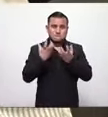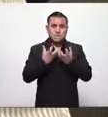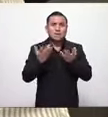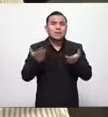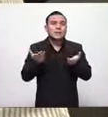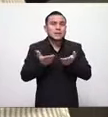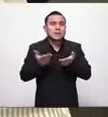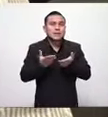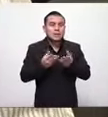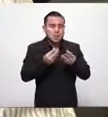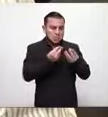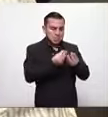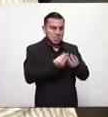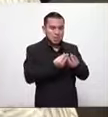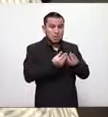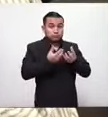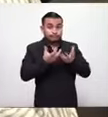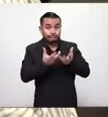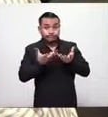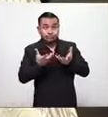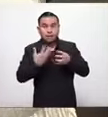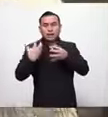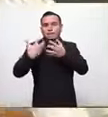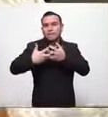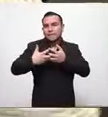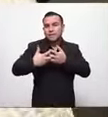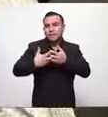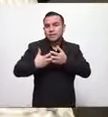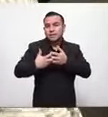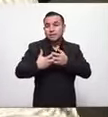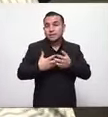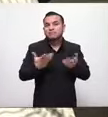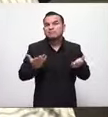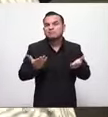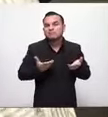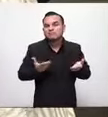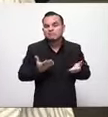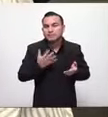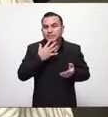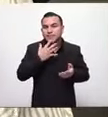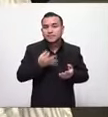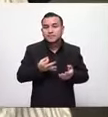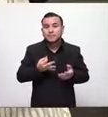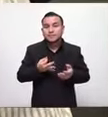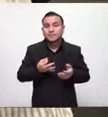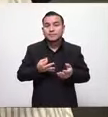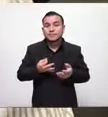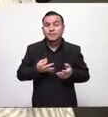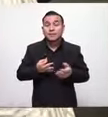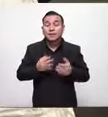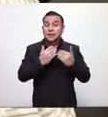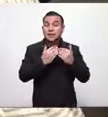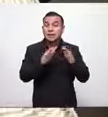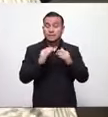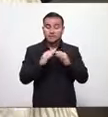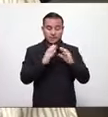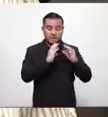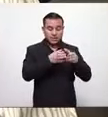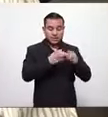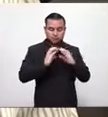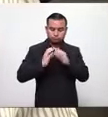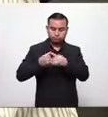pequeños medianos y grandes y más grandes de distintos sectores de la